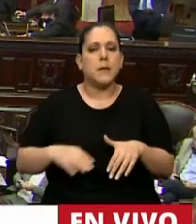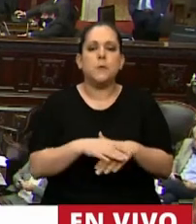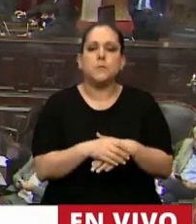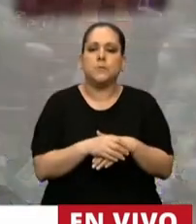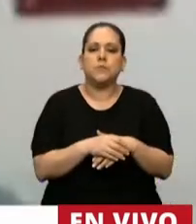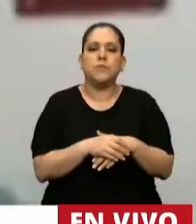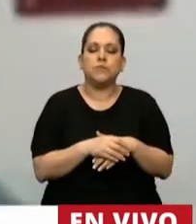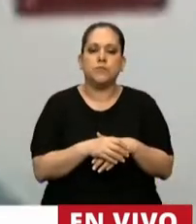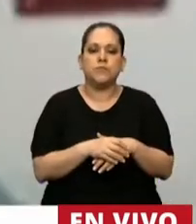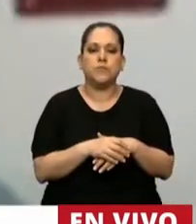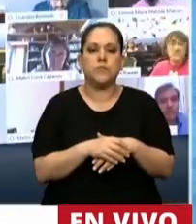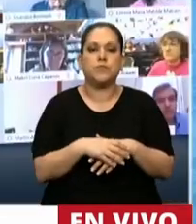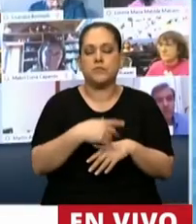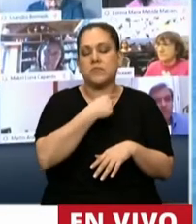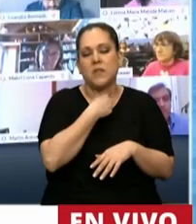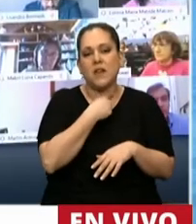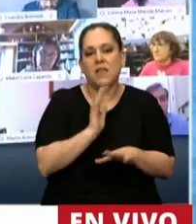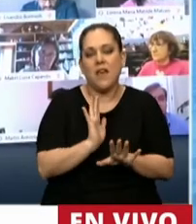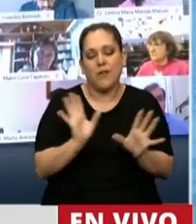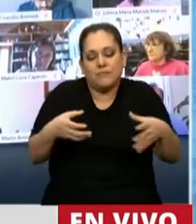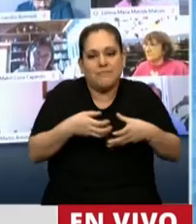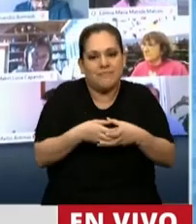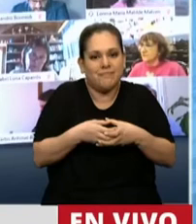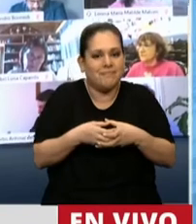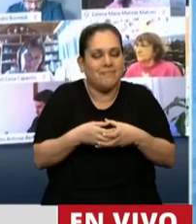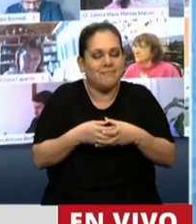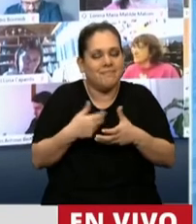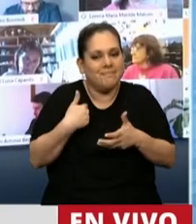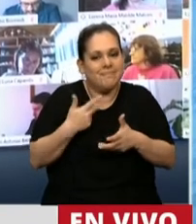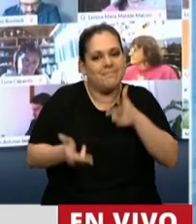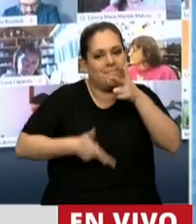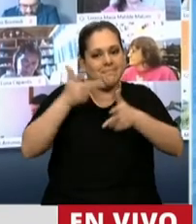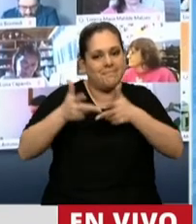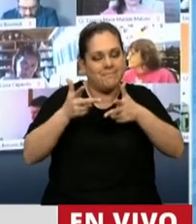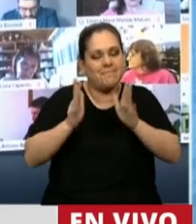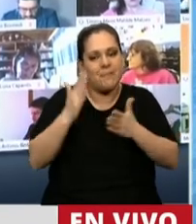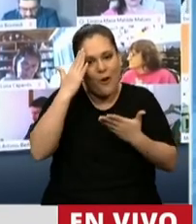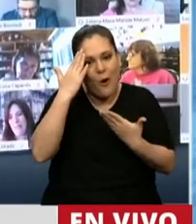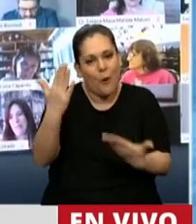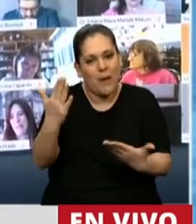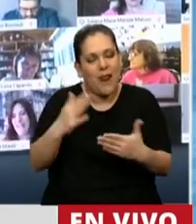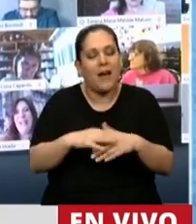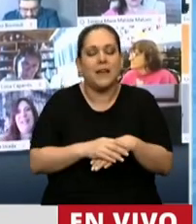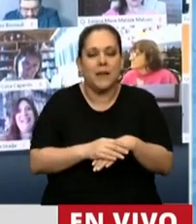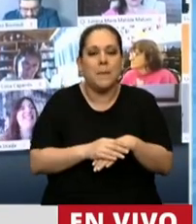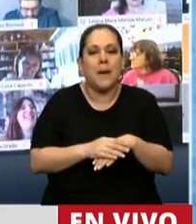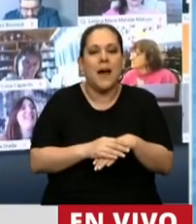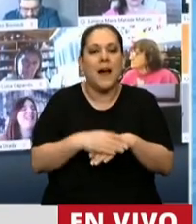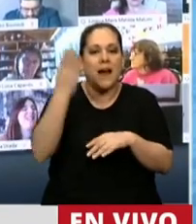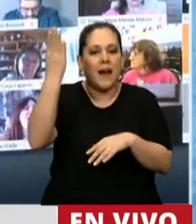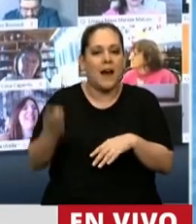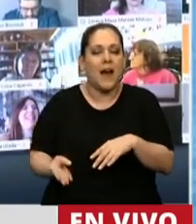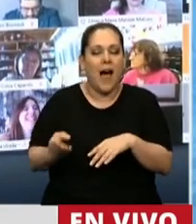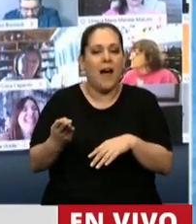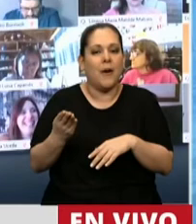Quiero, en nombre de todos mis compañeros y compañeras, rendir un homenaje al Teniente